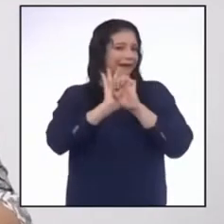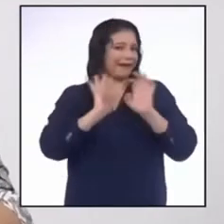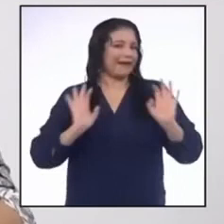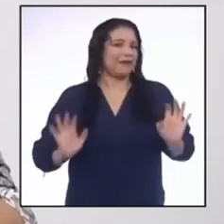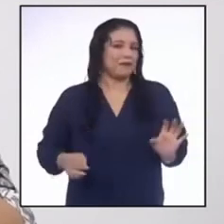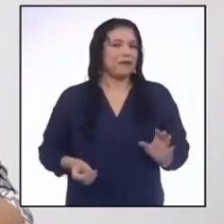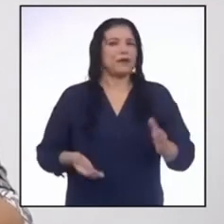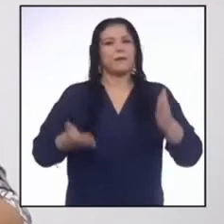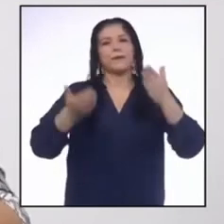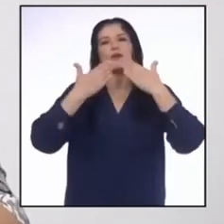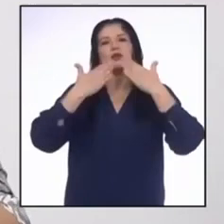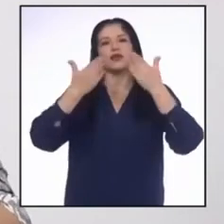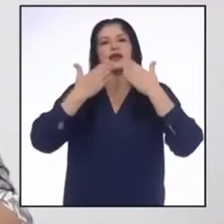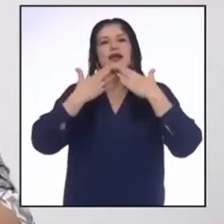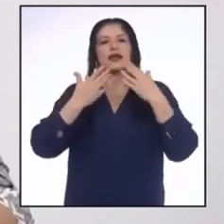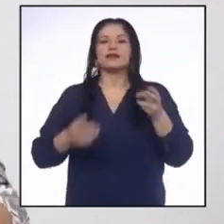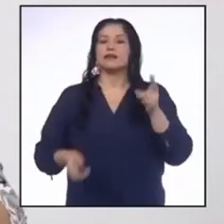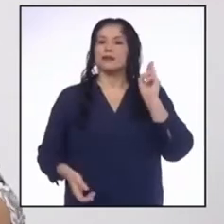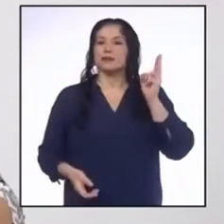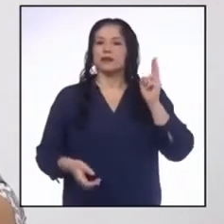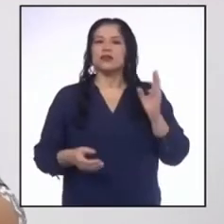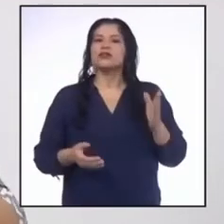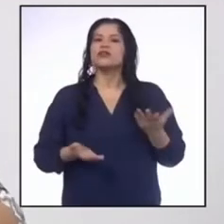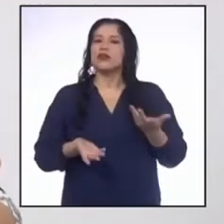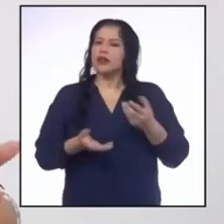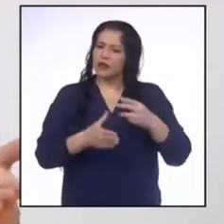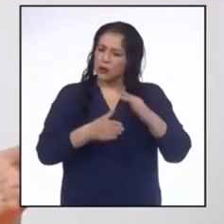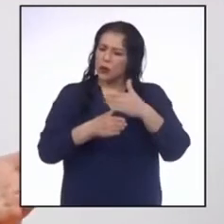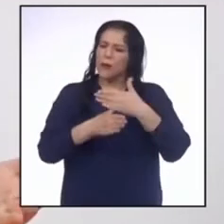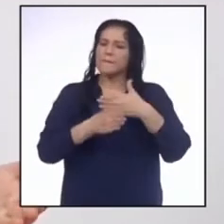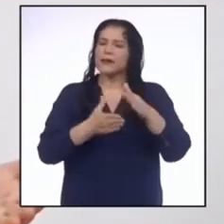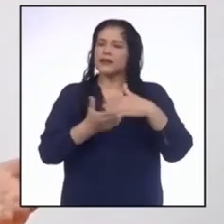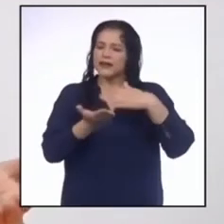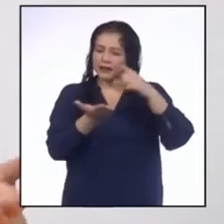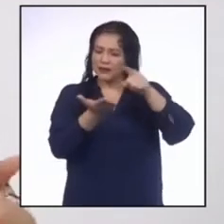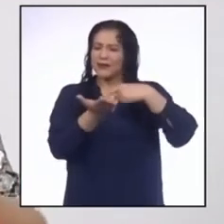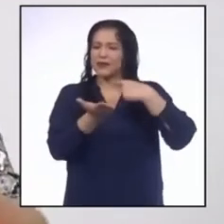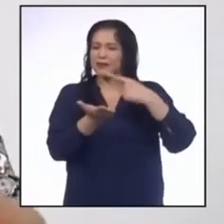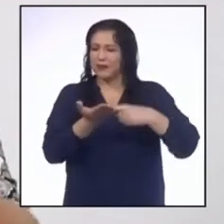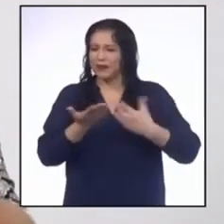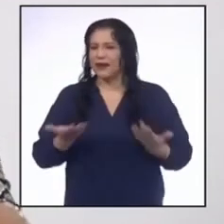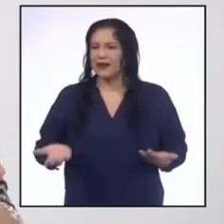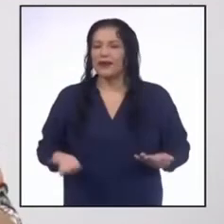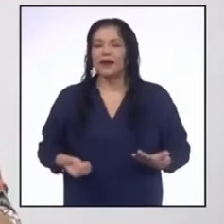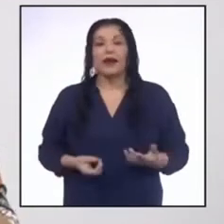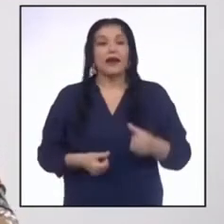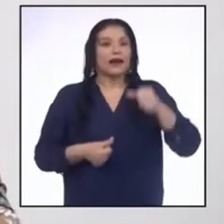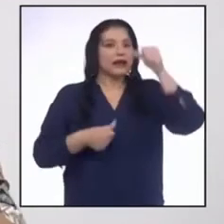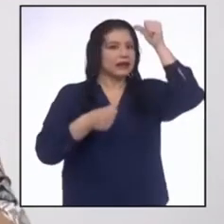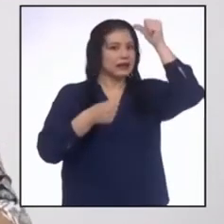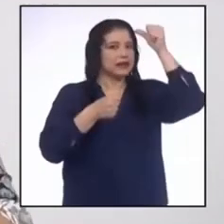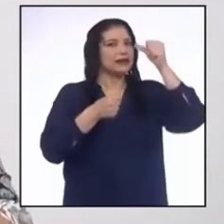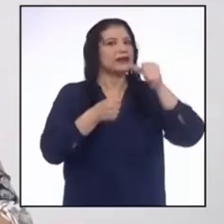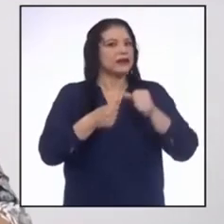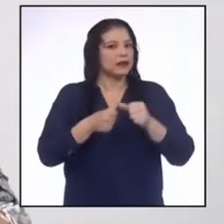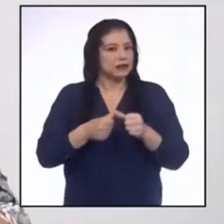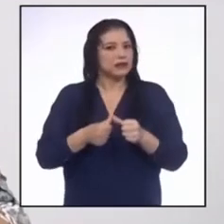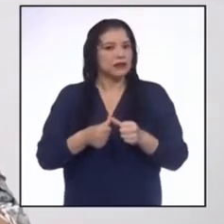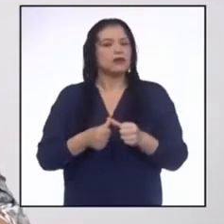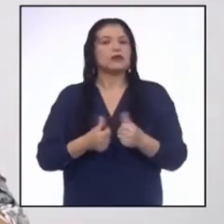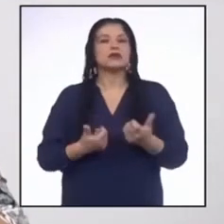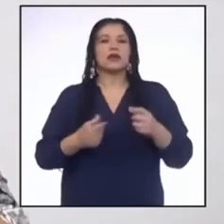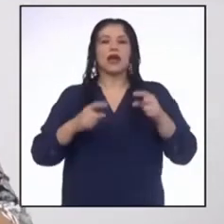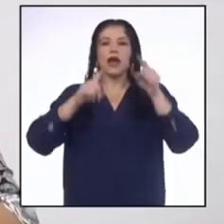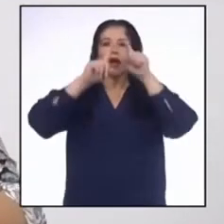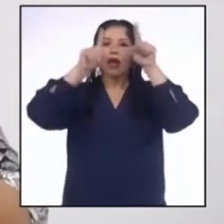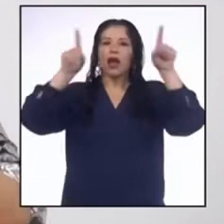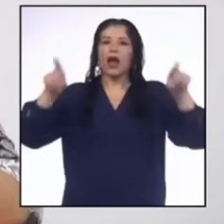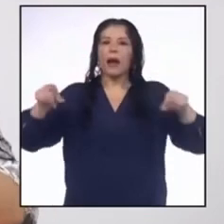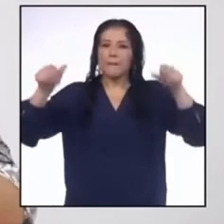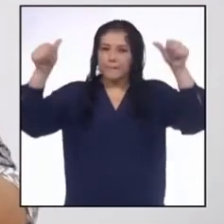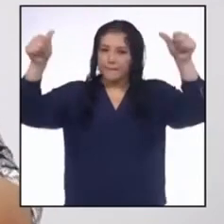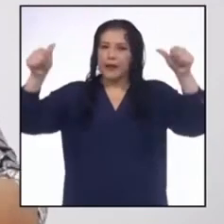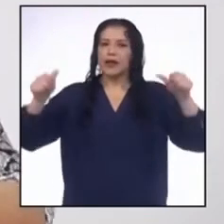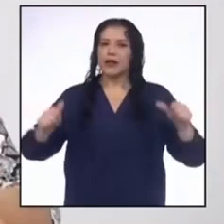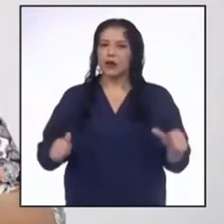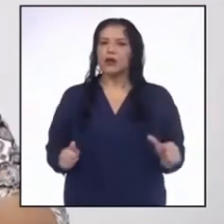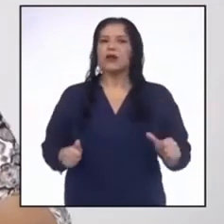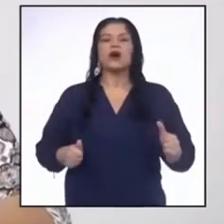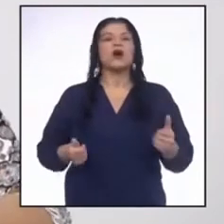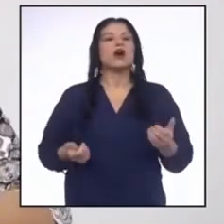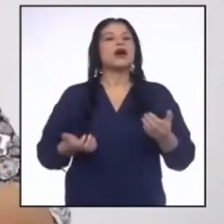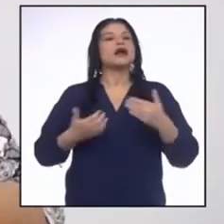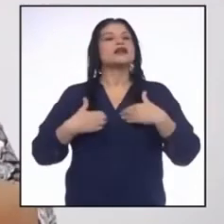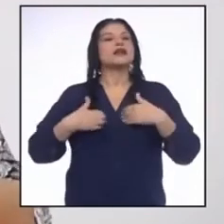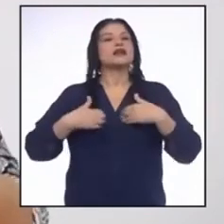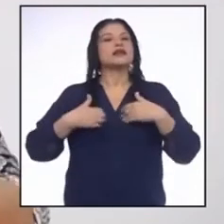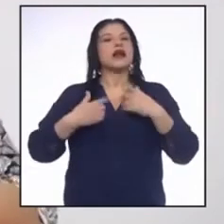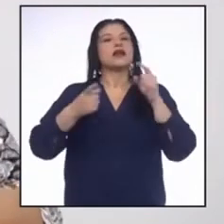Muchas gracias a las docentes que los compartieron con nosotros. Recordemos que nuestro periódico mural contendrá